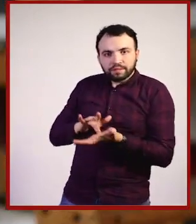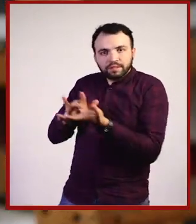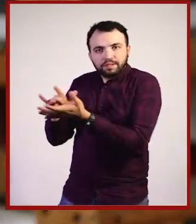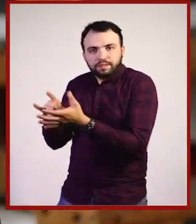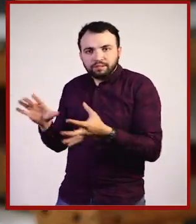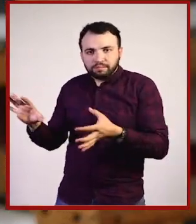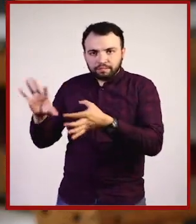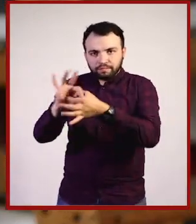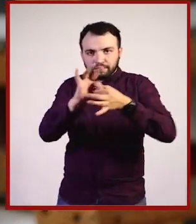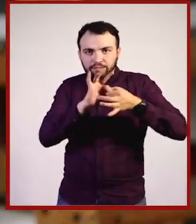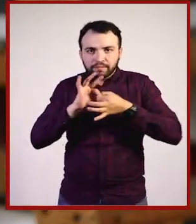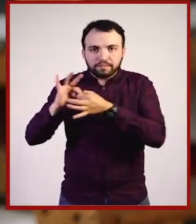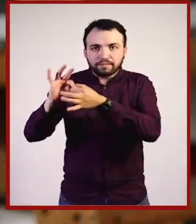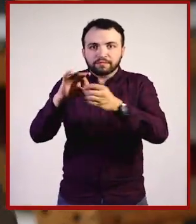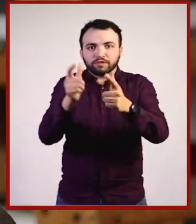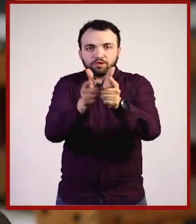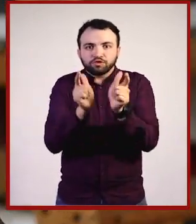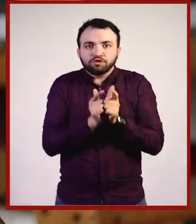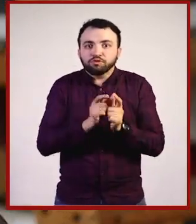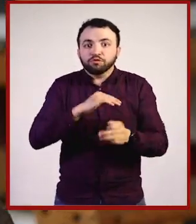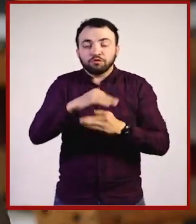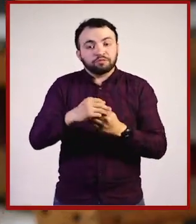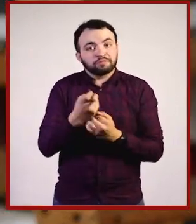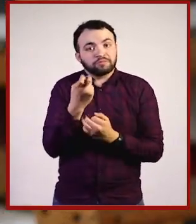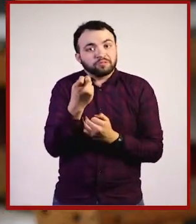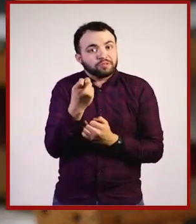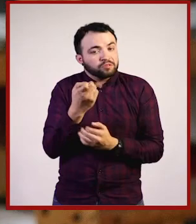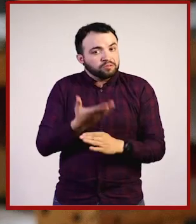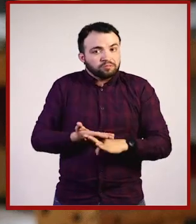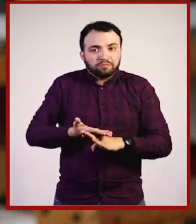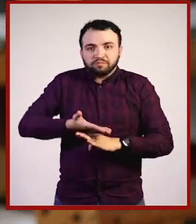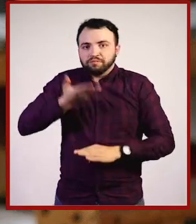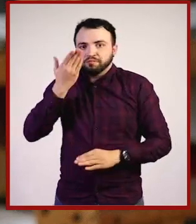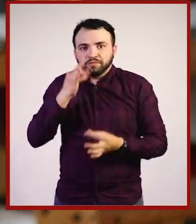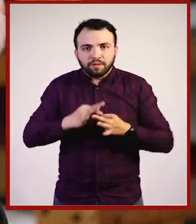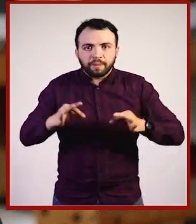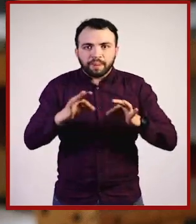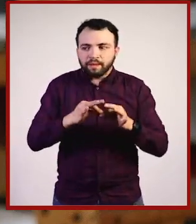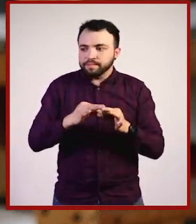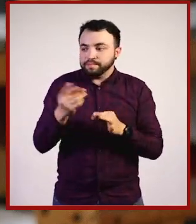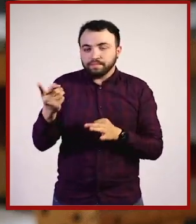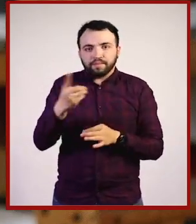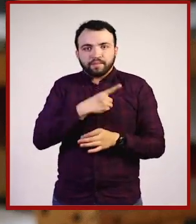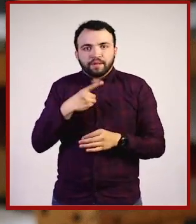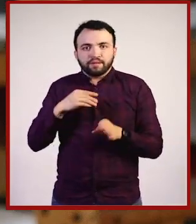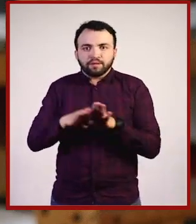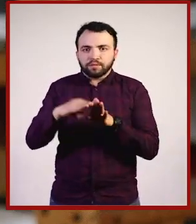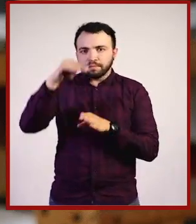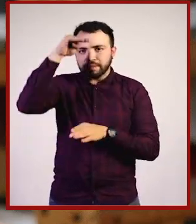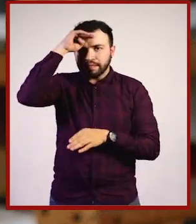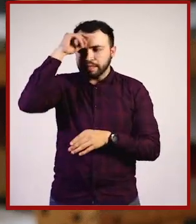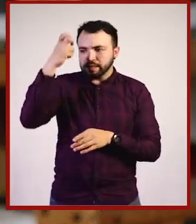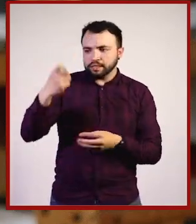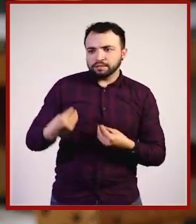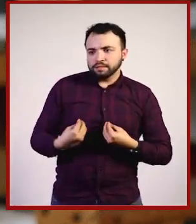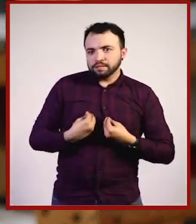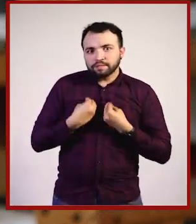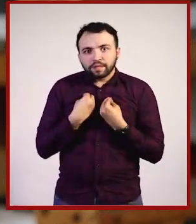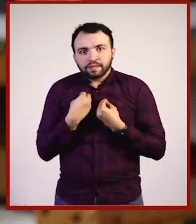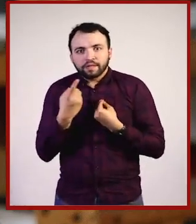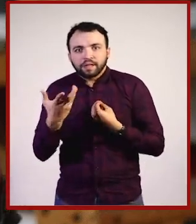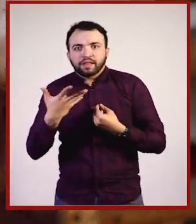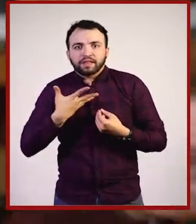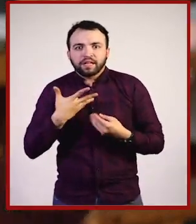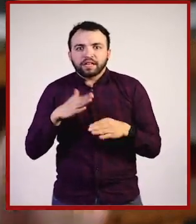a la mayoría. Entonces, eso yo creo que es muy importante. No pensar aquí sobrevive el que es el que tiene más